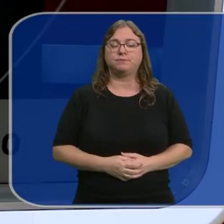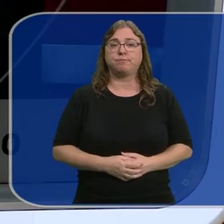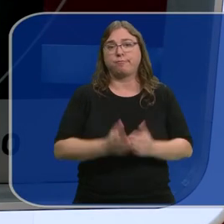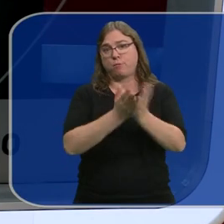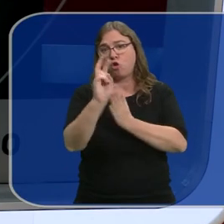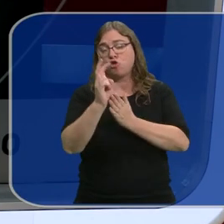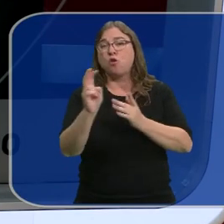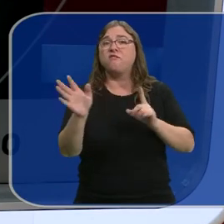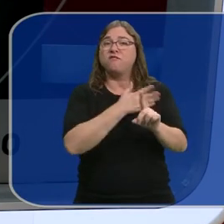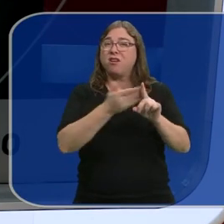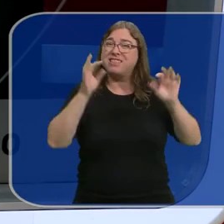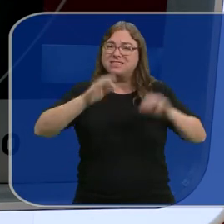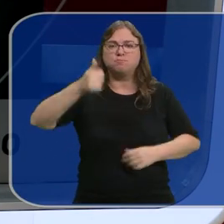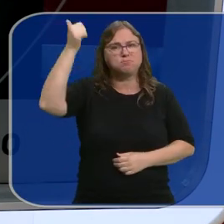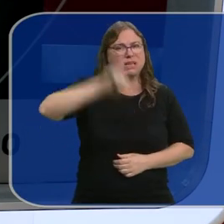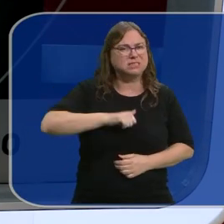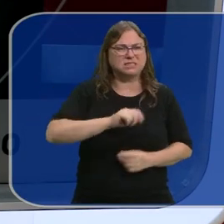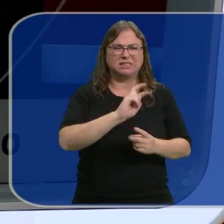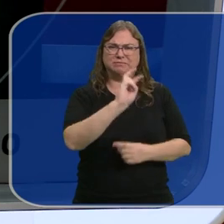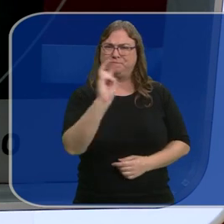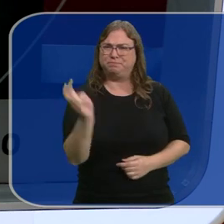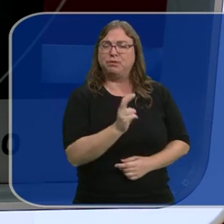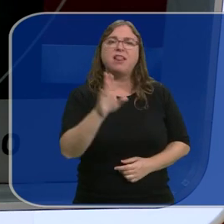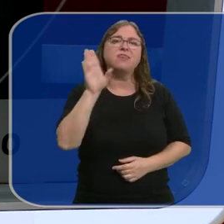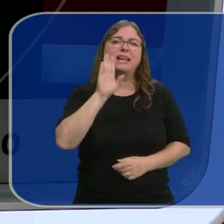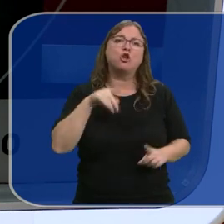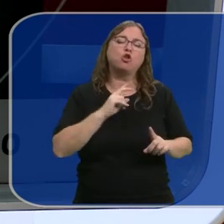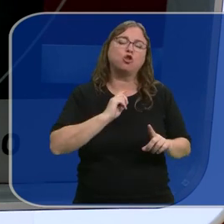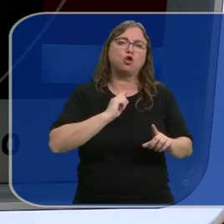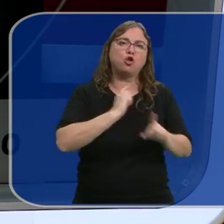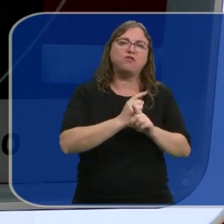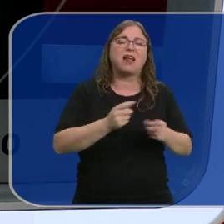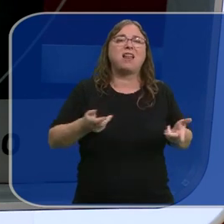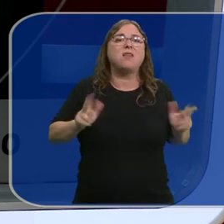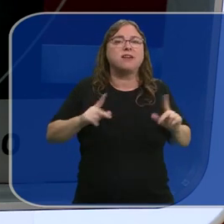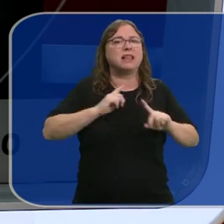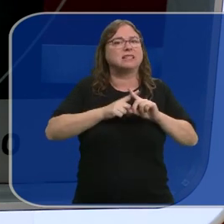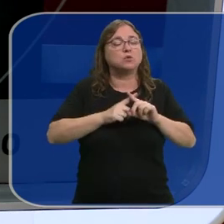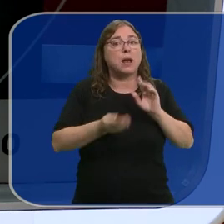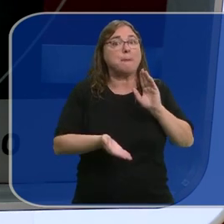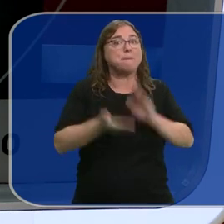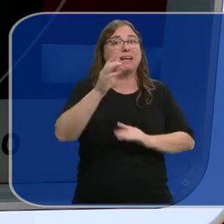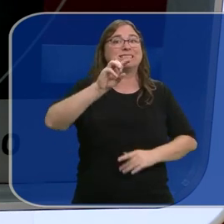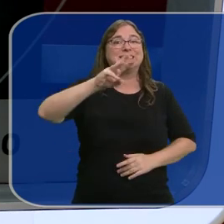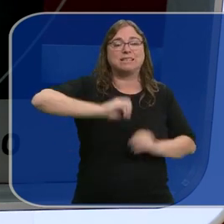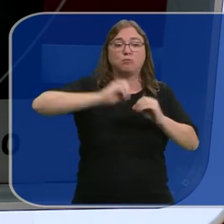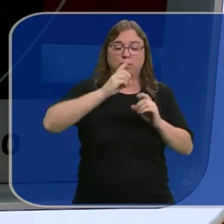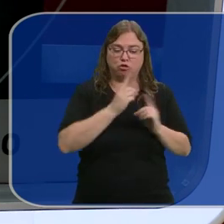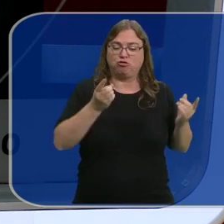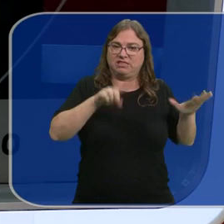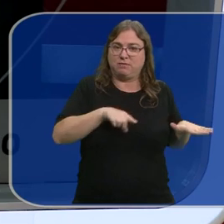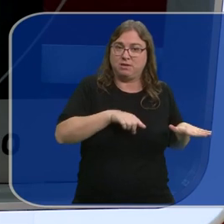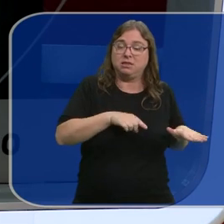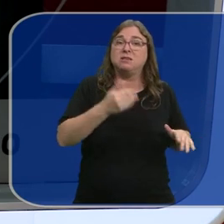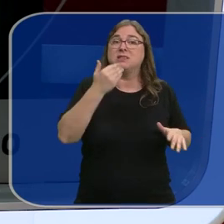Por otra parte, la violencia hacia las mujeres adopta múltiples formas. Los delitos contra la libertad sexual han crecido un 13% en la primera mitad del año.